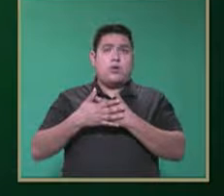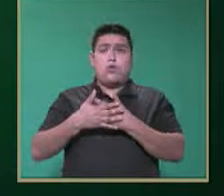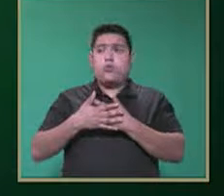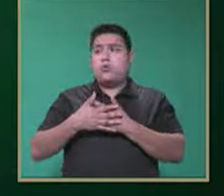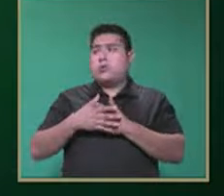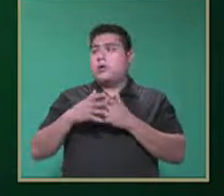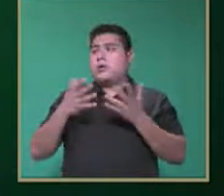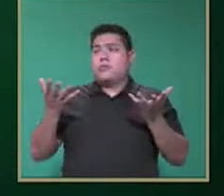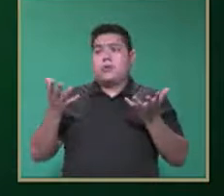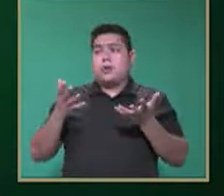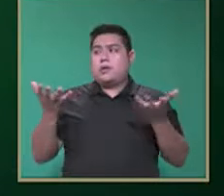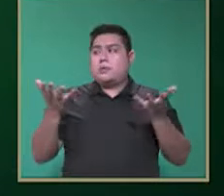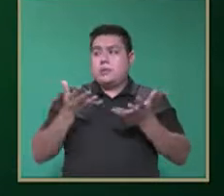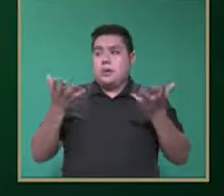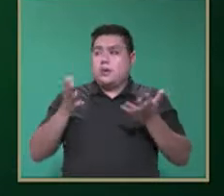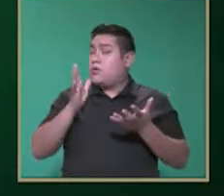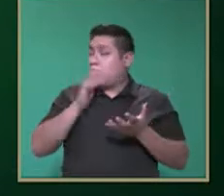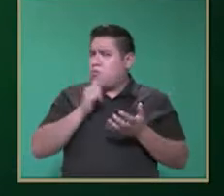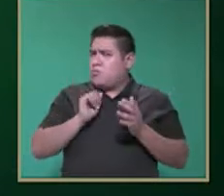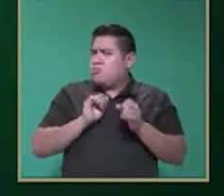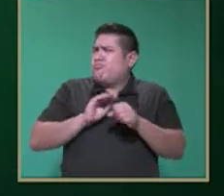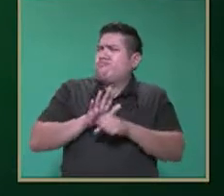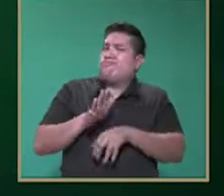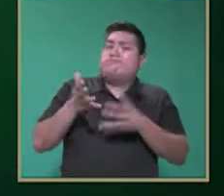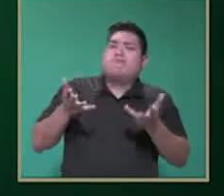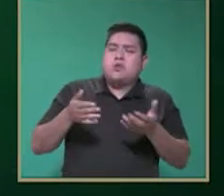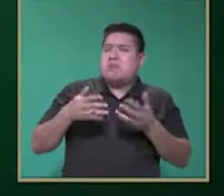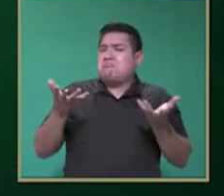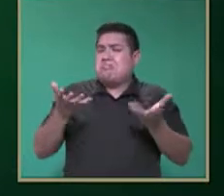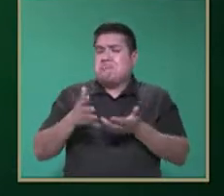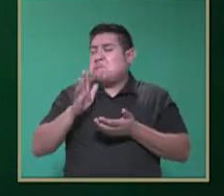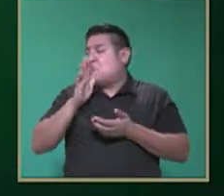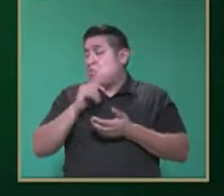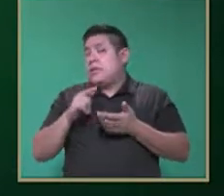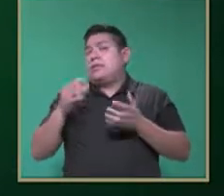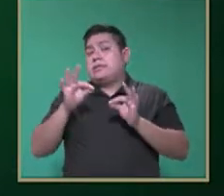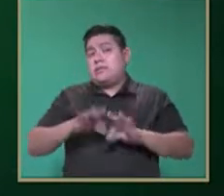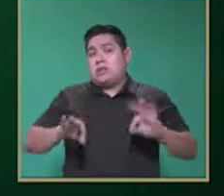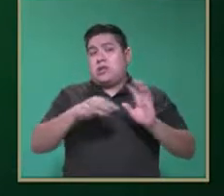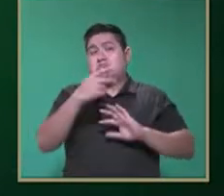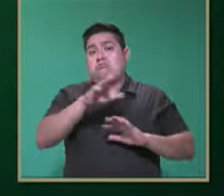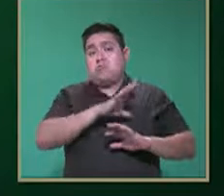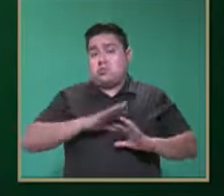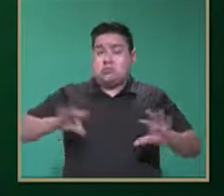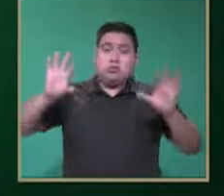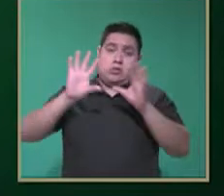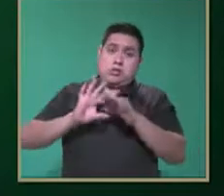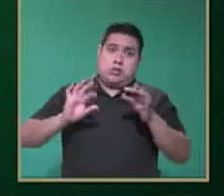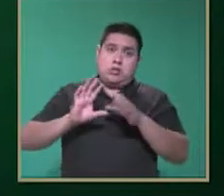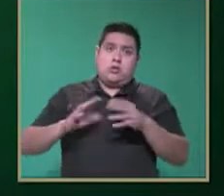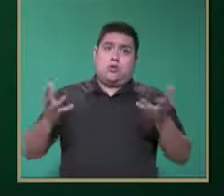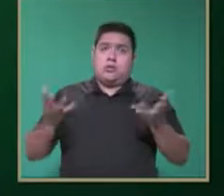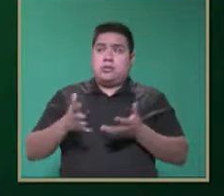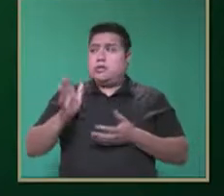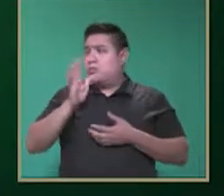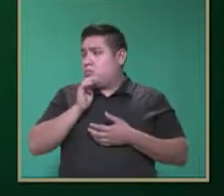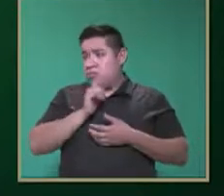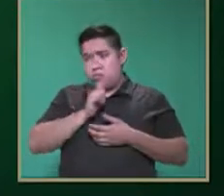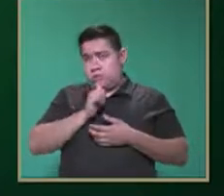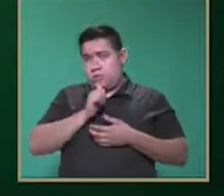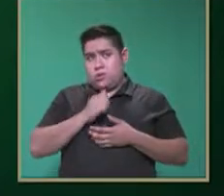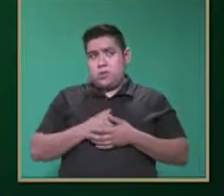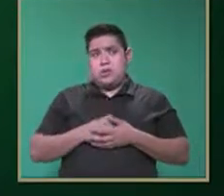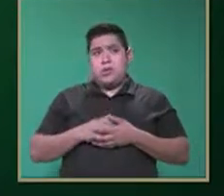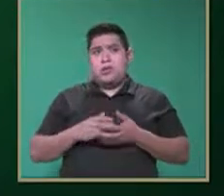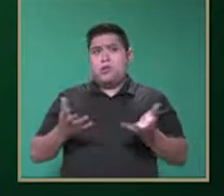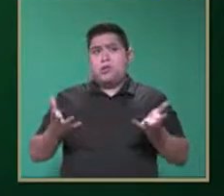podemos hacer. Podemos mencionar cuáles son esas que les vamos a explicar a nuestros hijos o alumnos qué es lo que no pueden hacer. Sí, lo